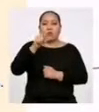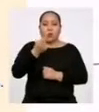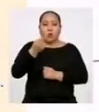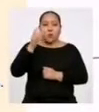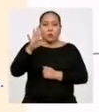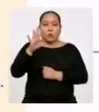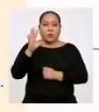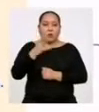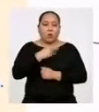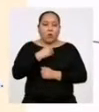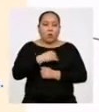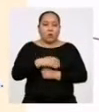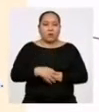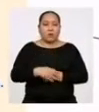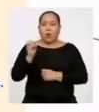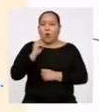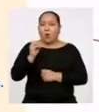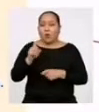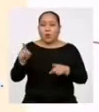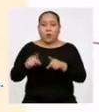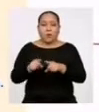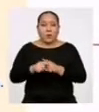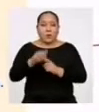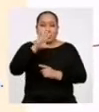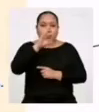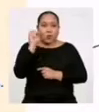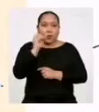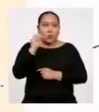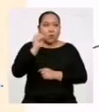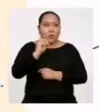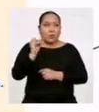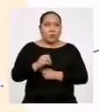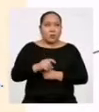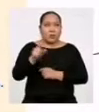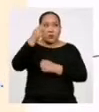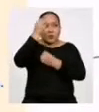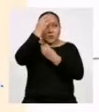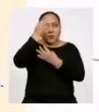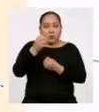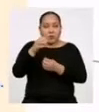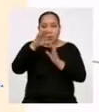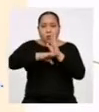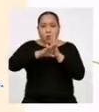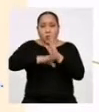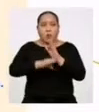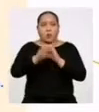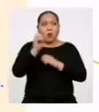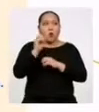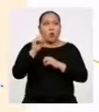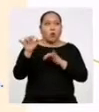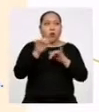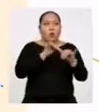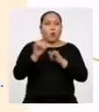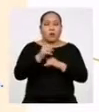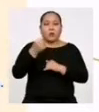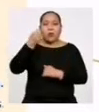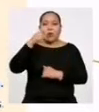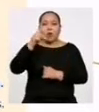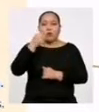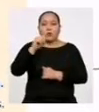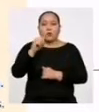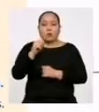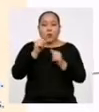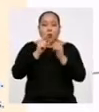O también, el 50% de los datos son menores o iguales a 11,5